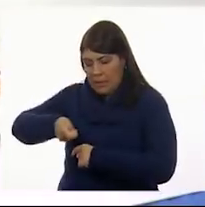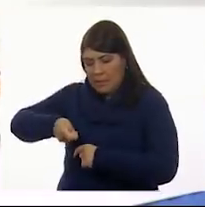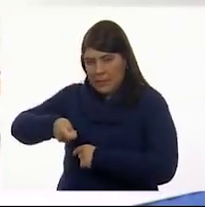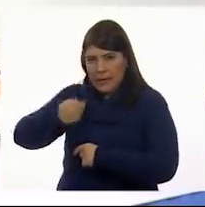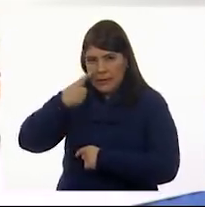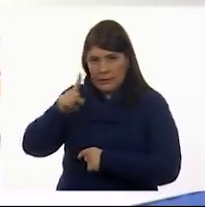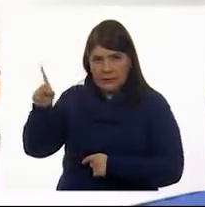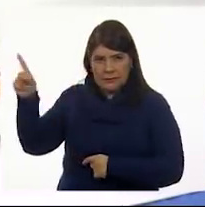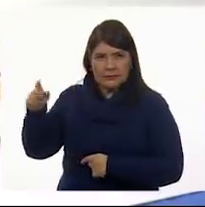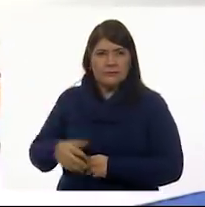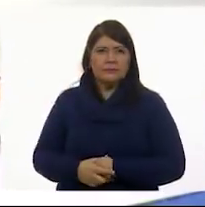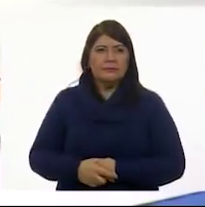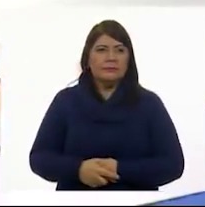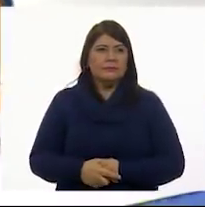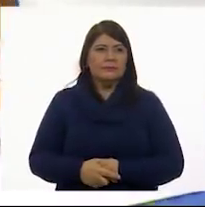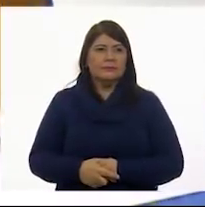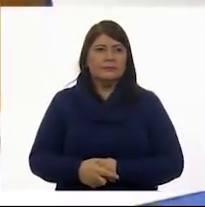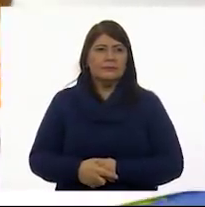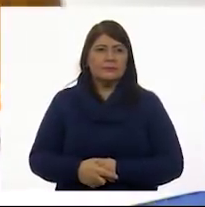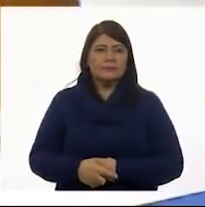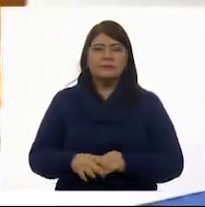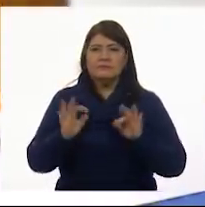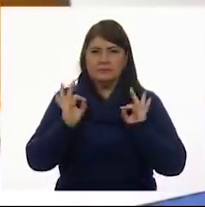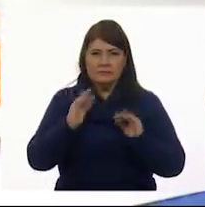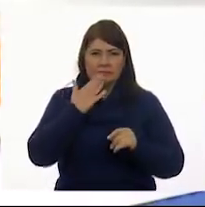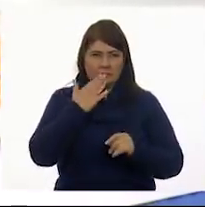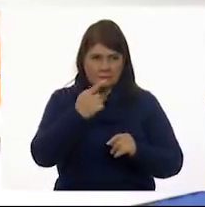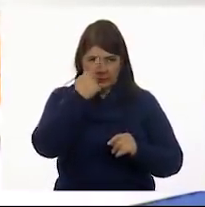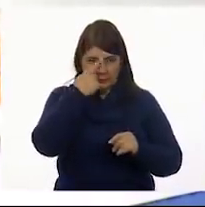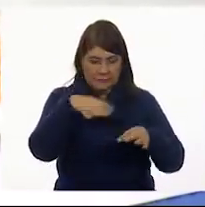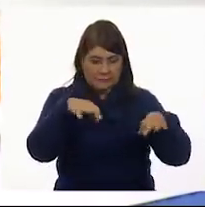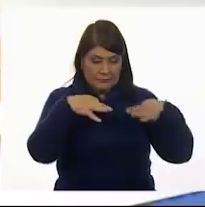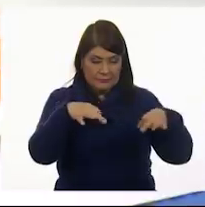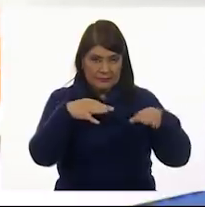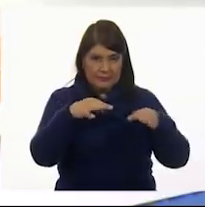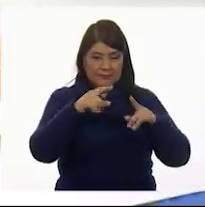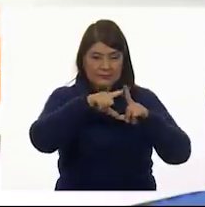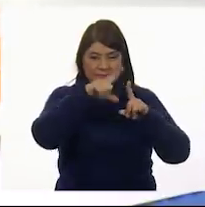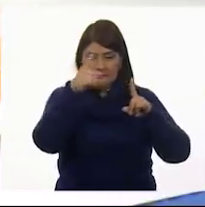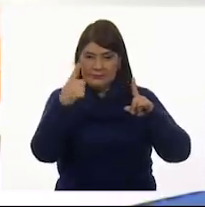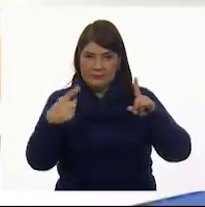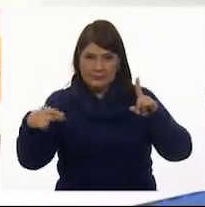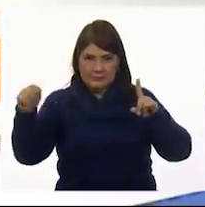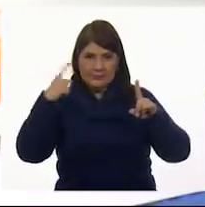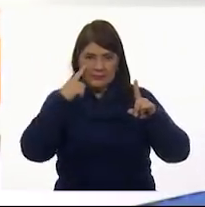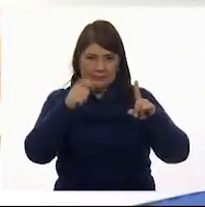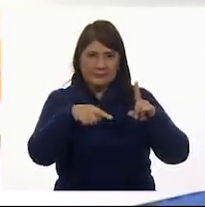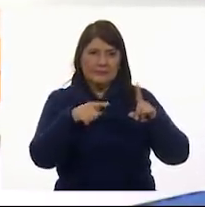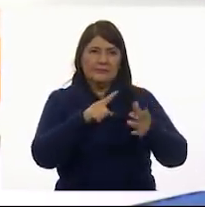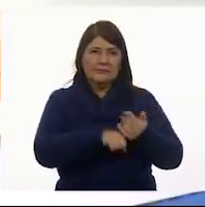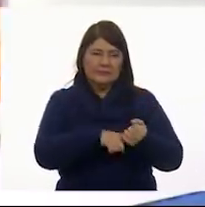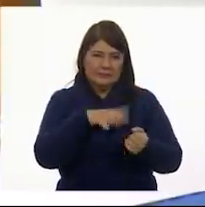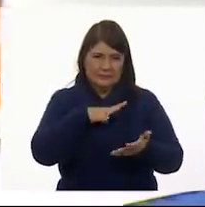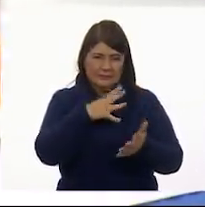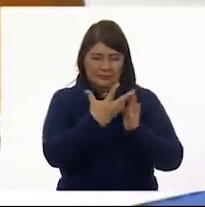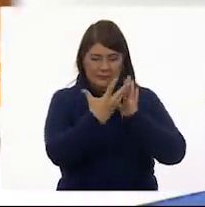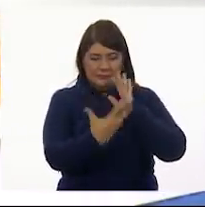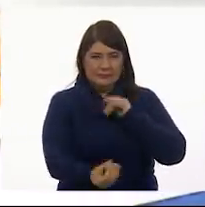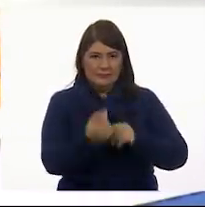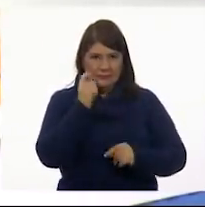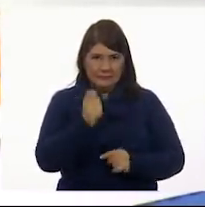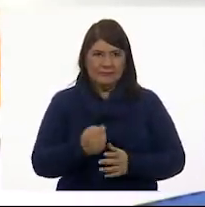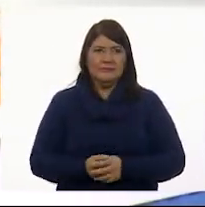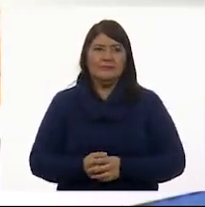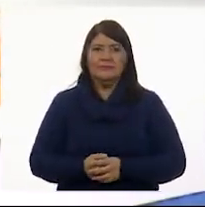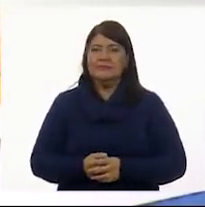Exactamente. Para que quede nuestra hoja de árbol. Va a ser una hoja muy, pero